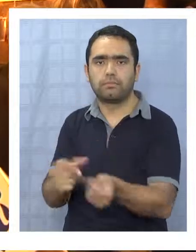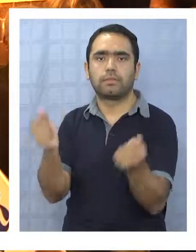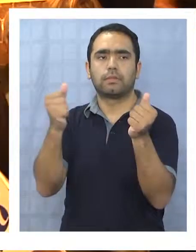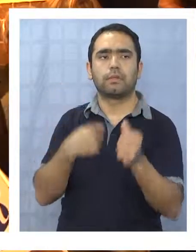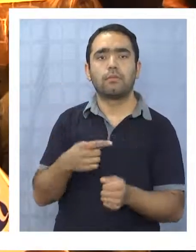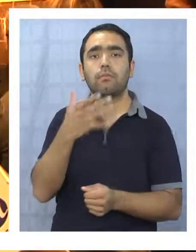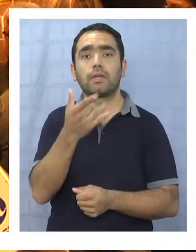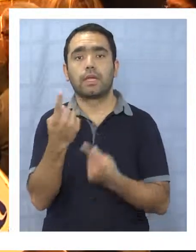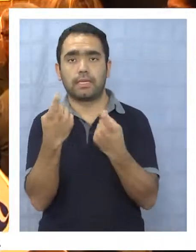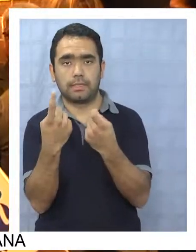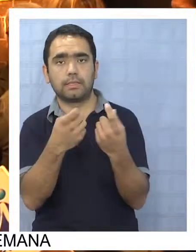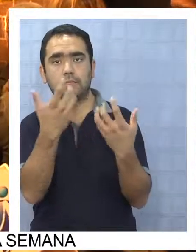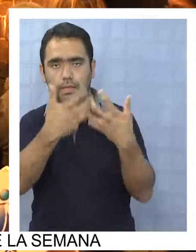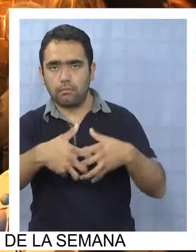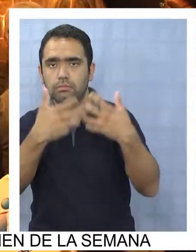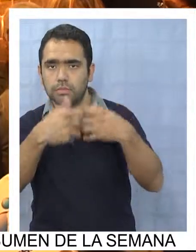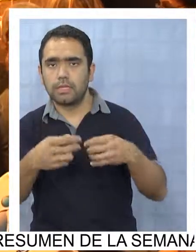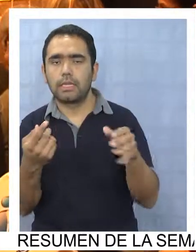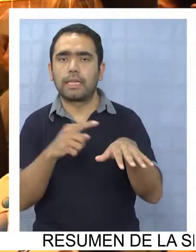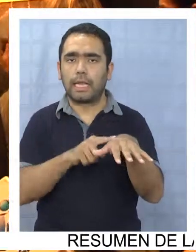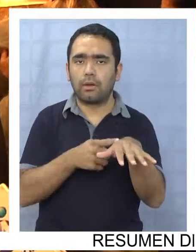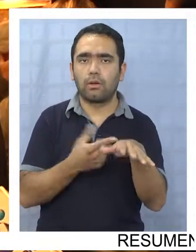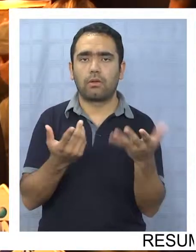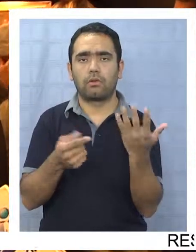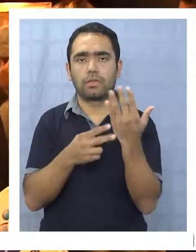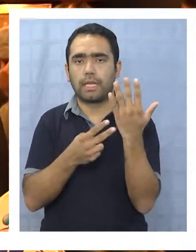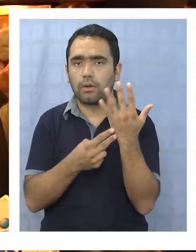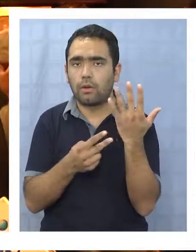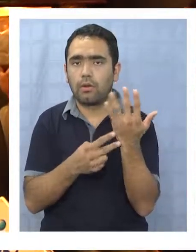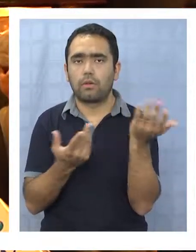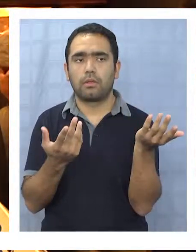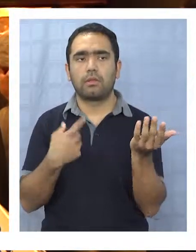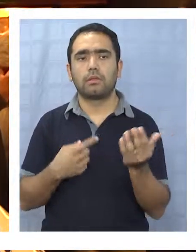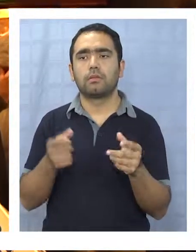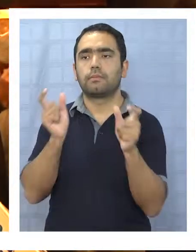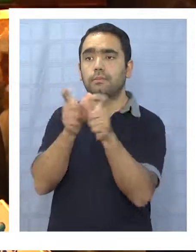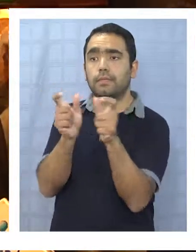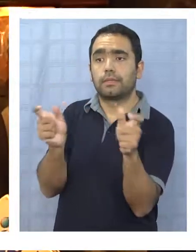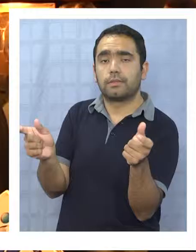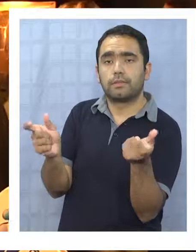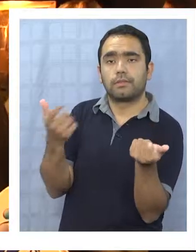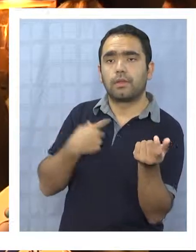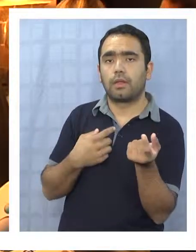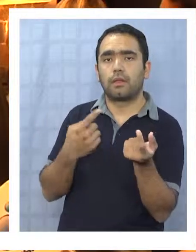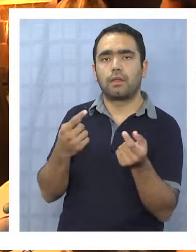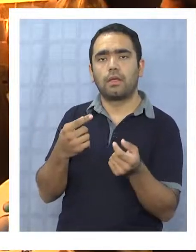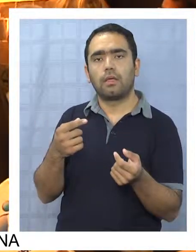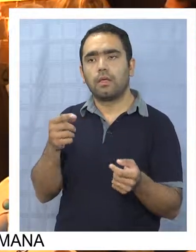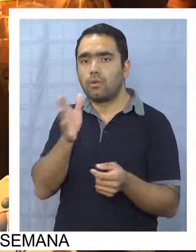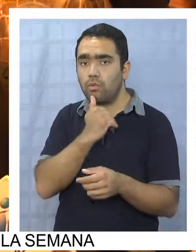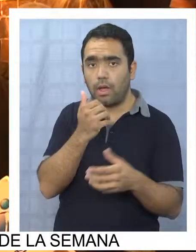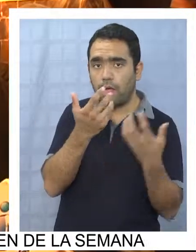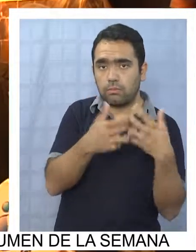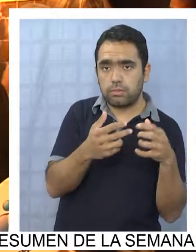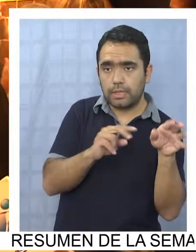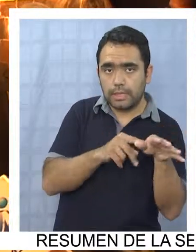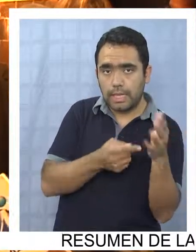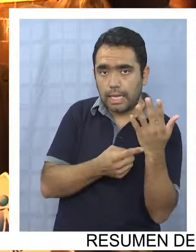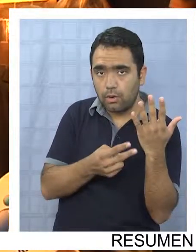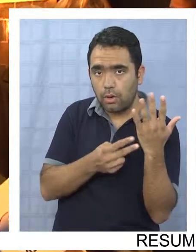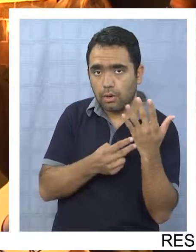decirte que mientras no se detecten con estos equipamientos que son muy necesarios, o sea la población va a seguir